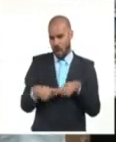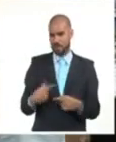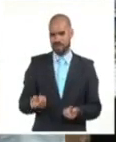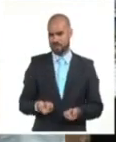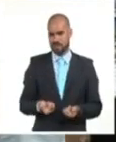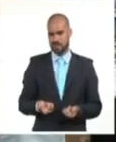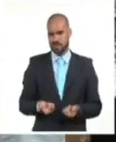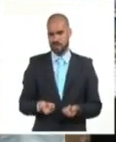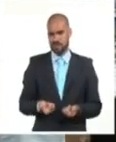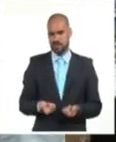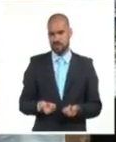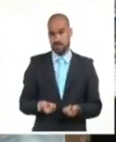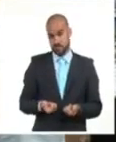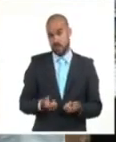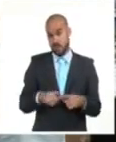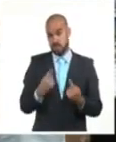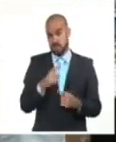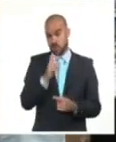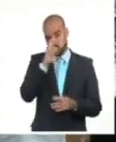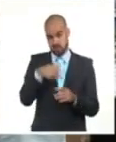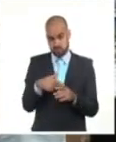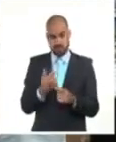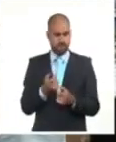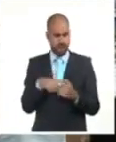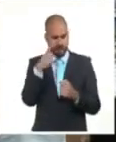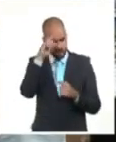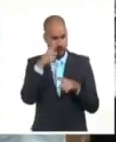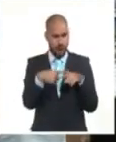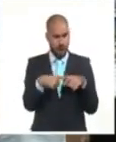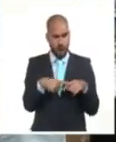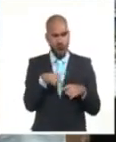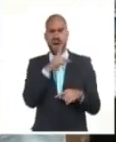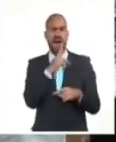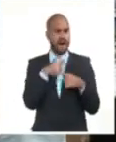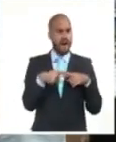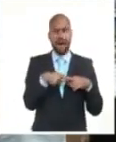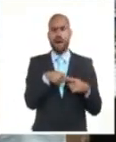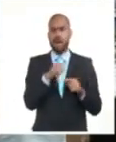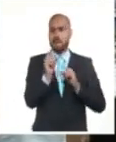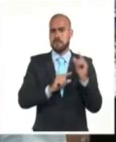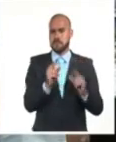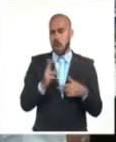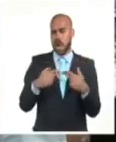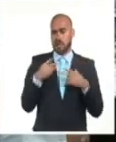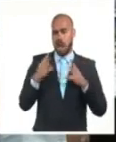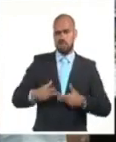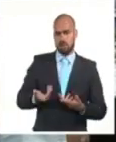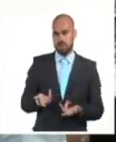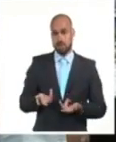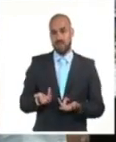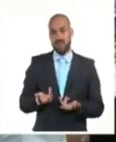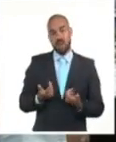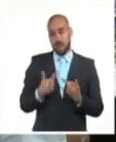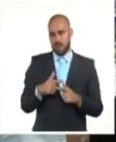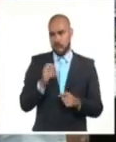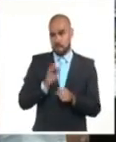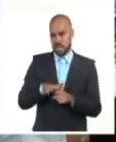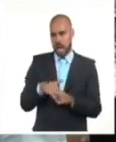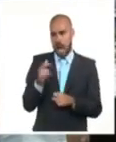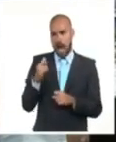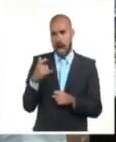que son los que el hombre explota de manera indiscriminada y que son los que han originado el estado actual del medio ambiente. Por lo tanto,